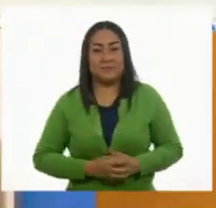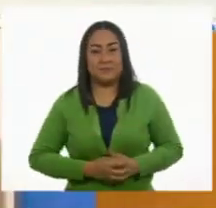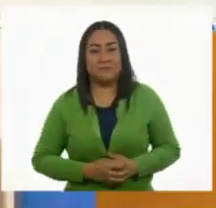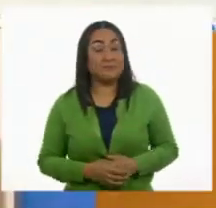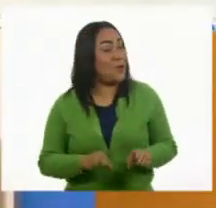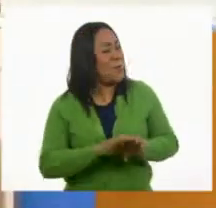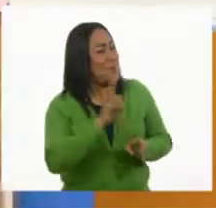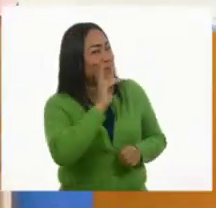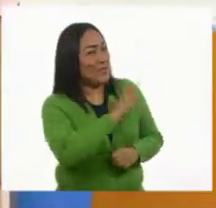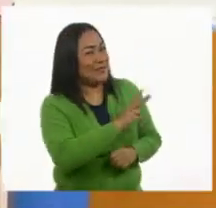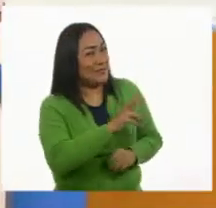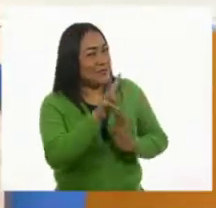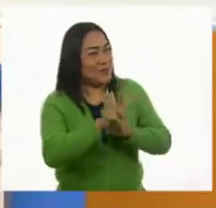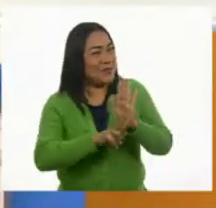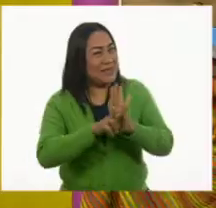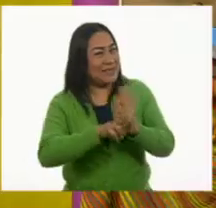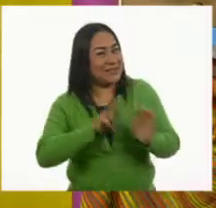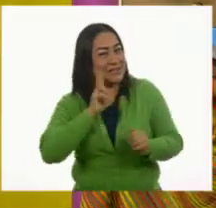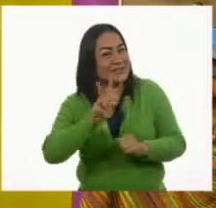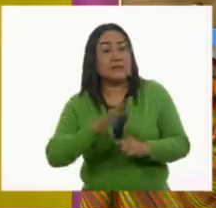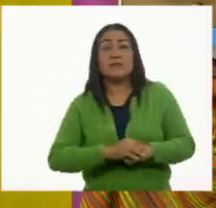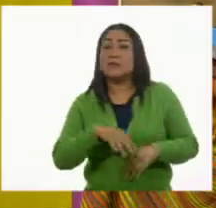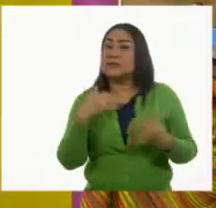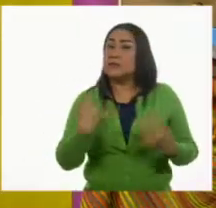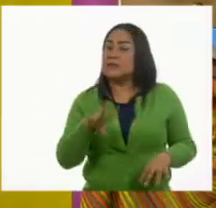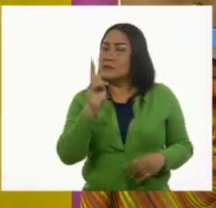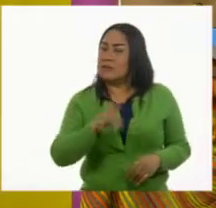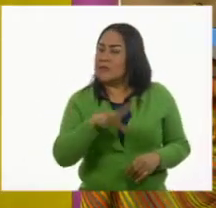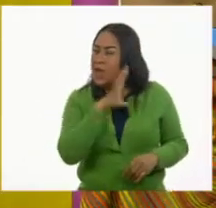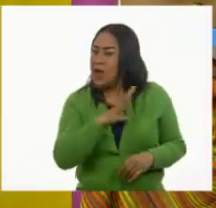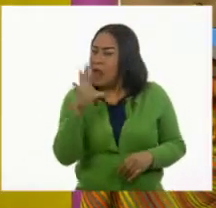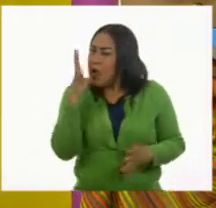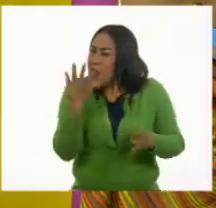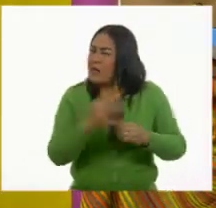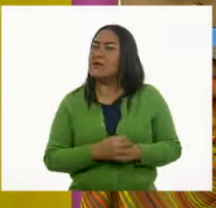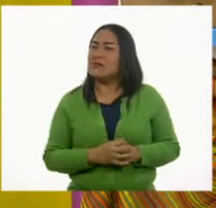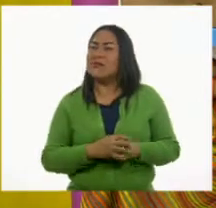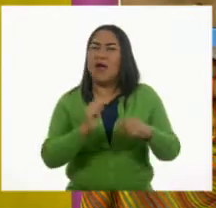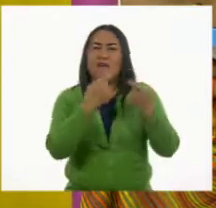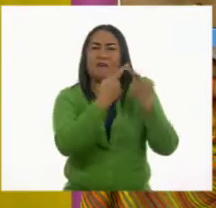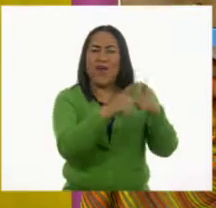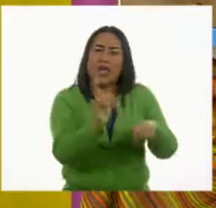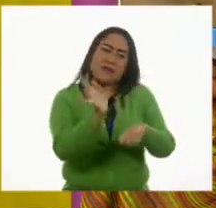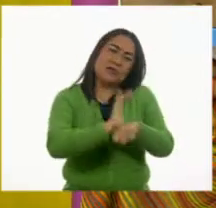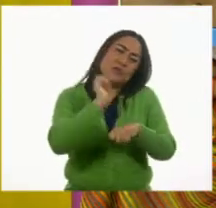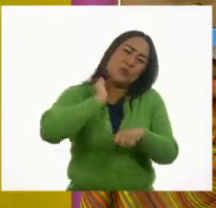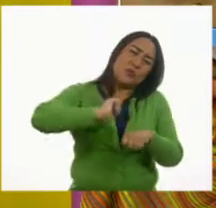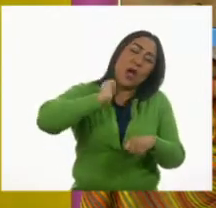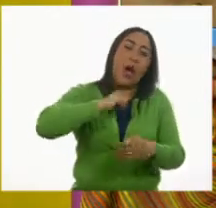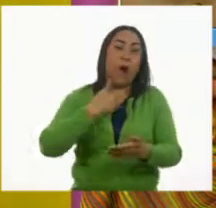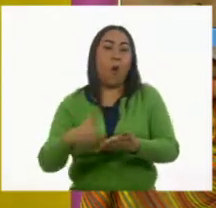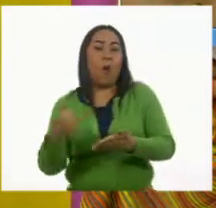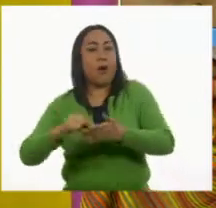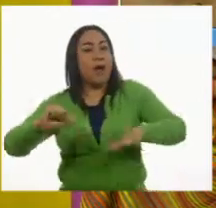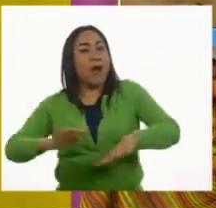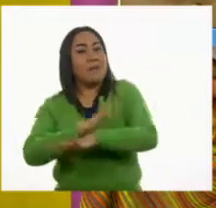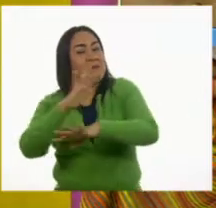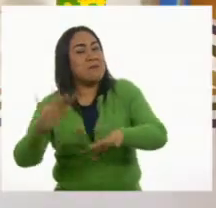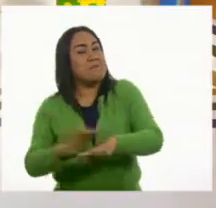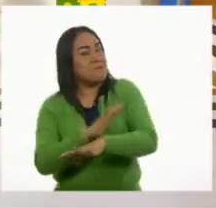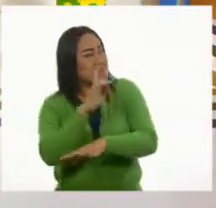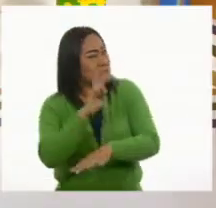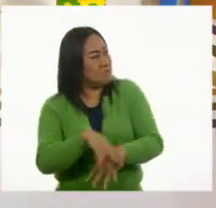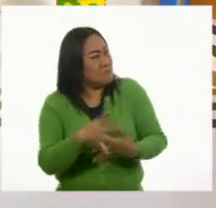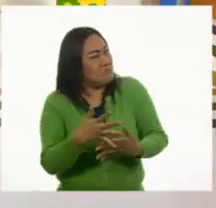¿Qué te pareció este video, Pilar? Está increíble además pensar cómo es diferente el cine de ahora al que hubo antes. ¡Qué maravilla!